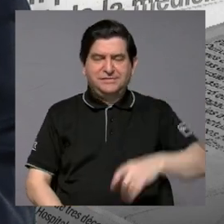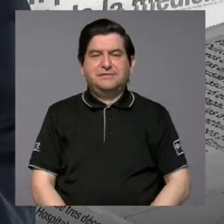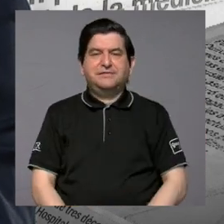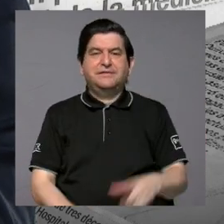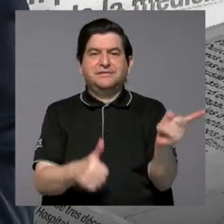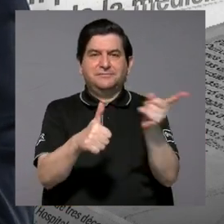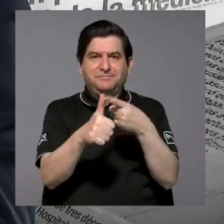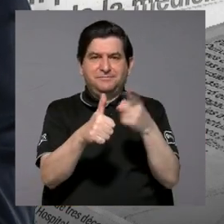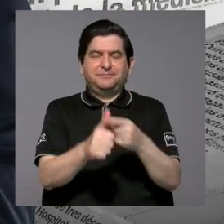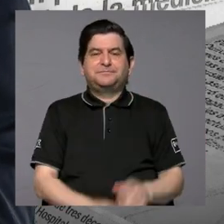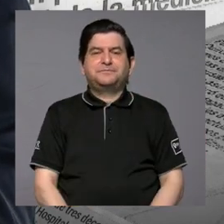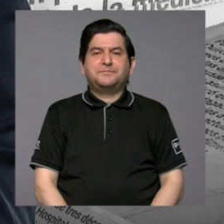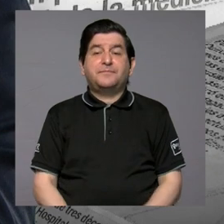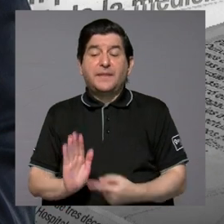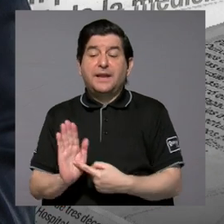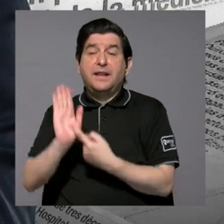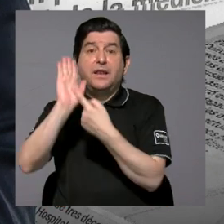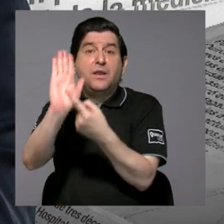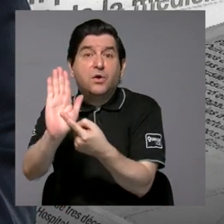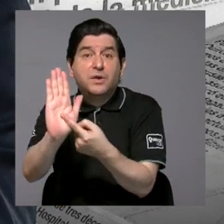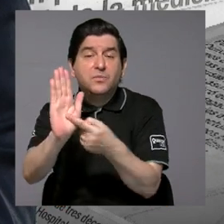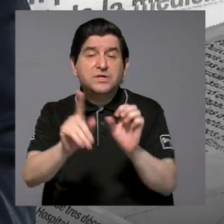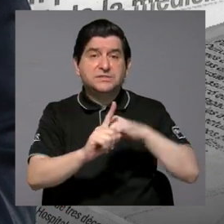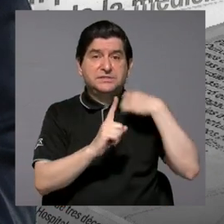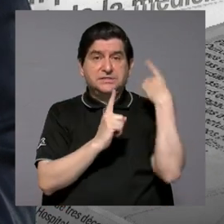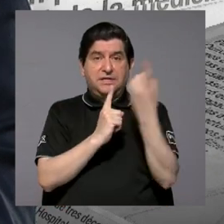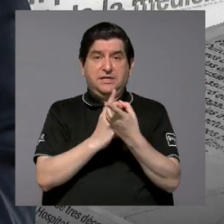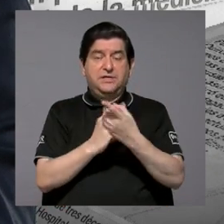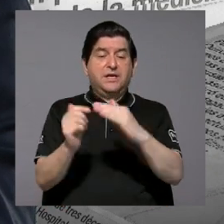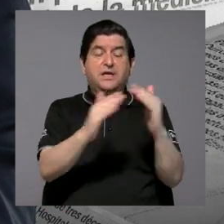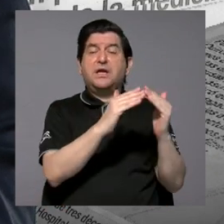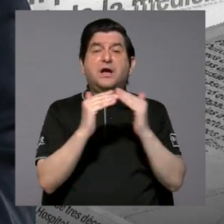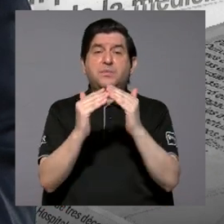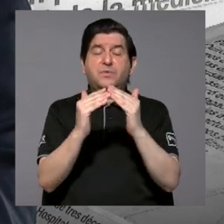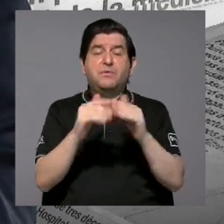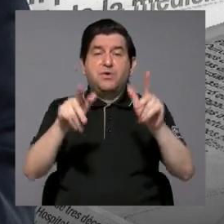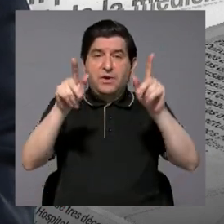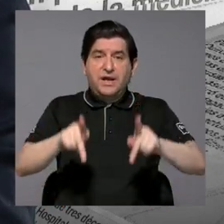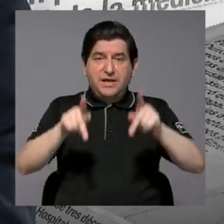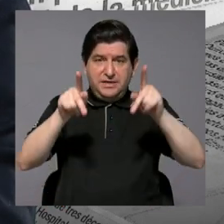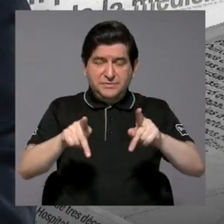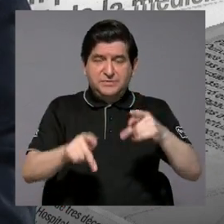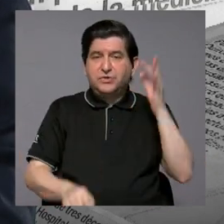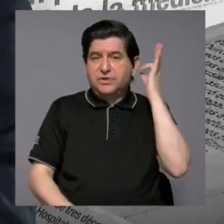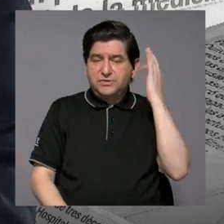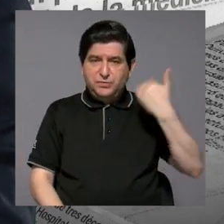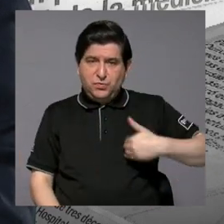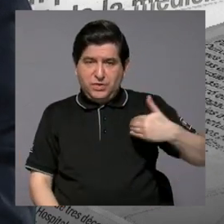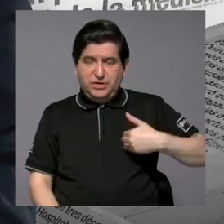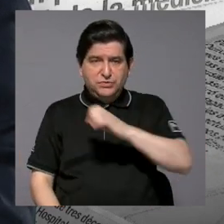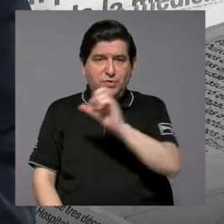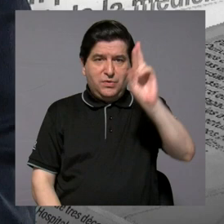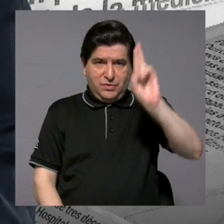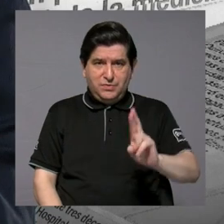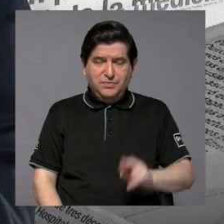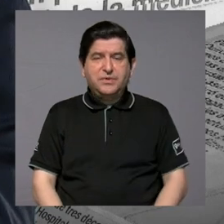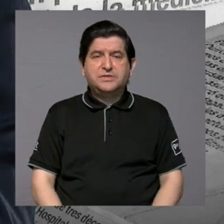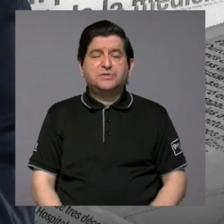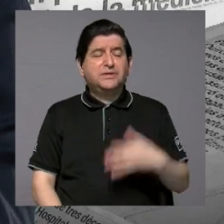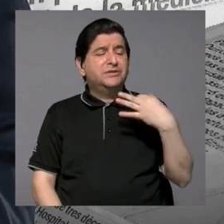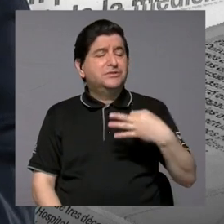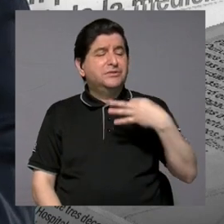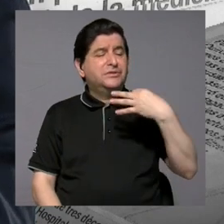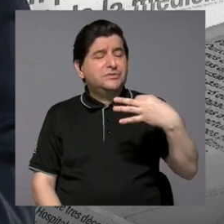primero es la señal que esto le da a la sociedad, que le da al pueblo, que le da al costarricense, la costarricense, que todos los días